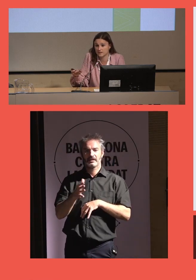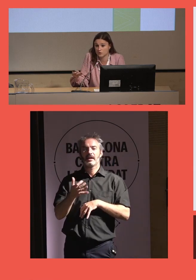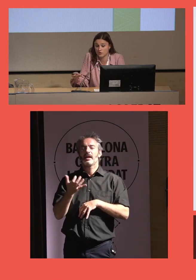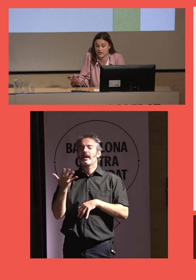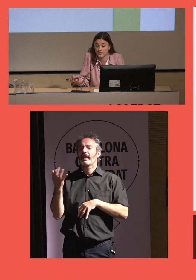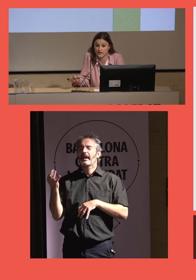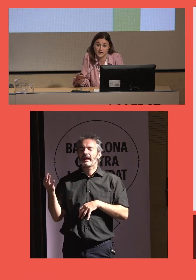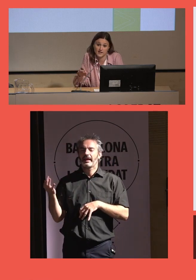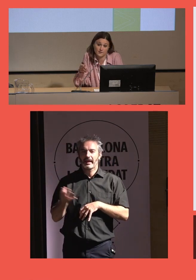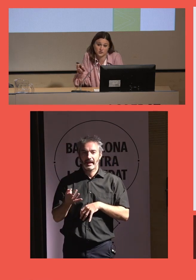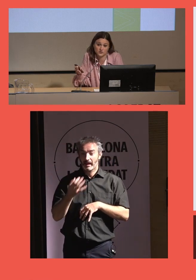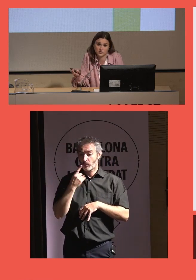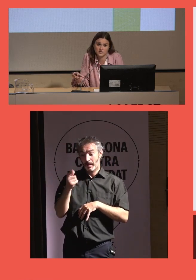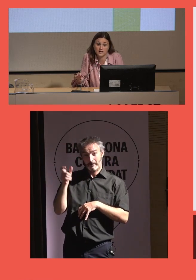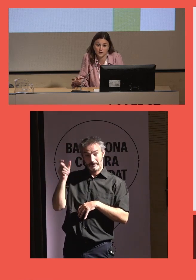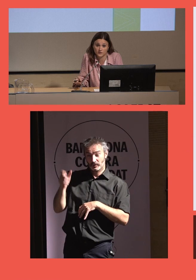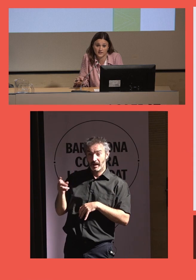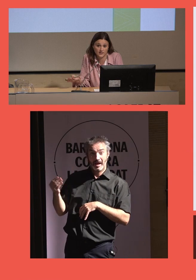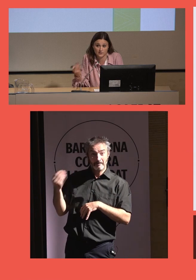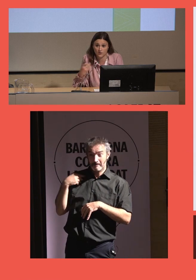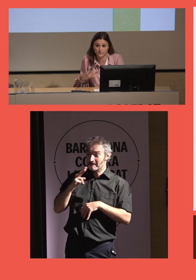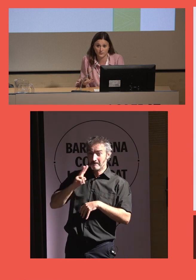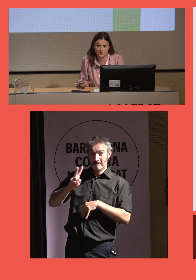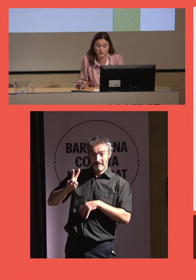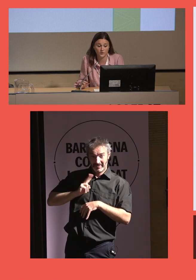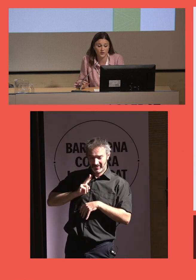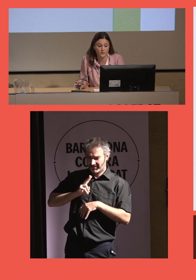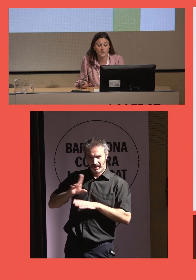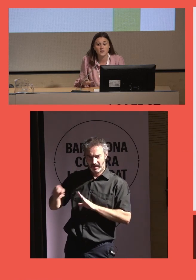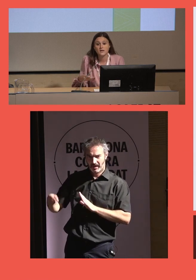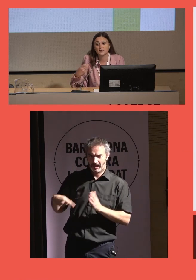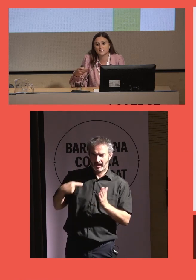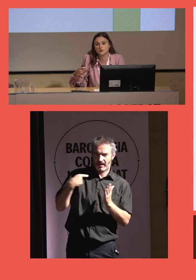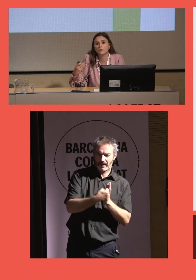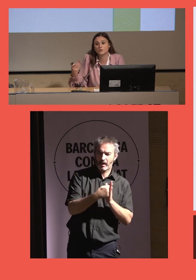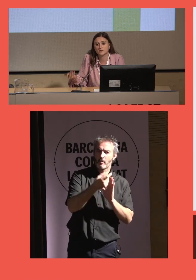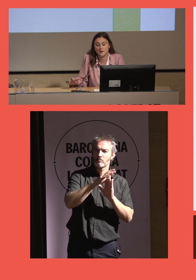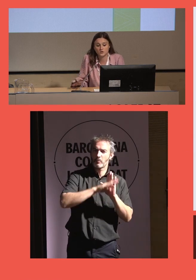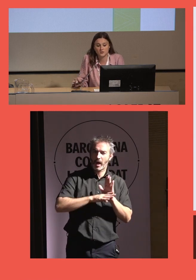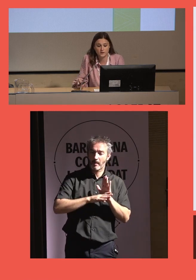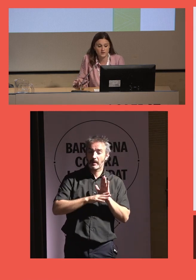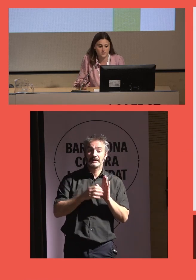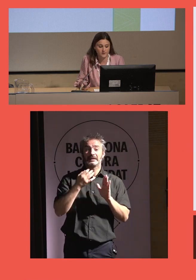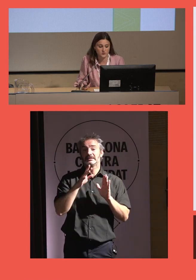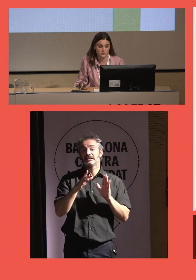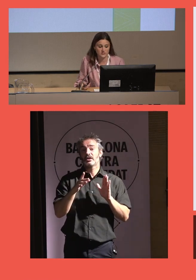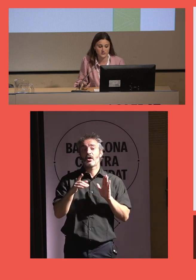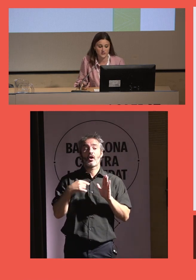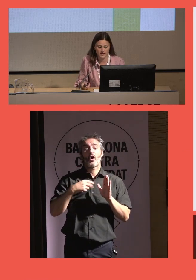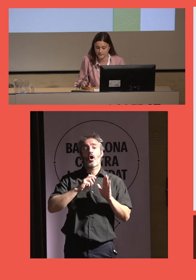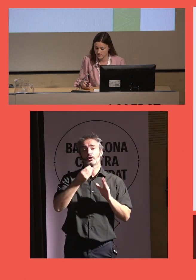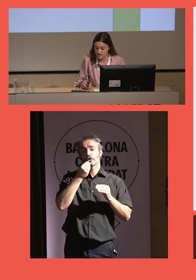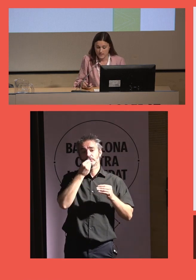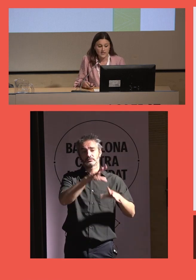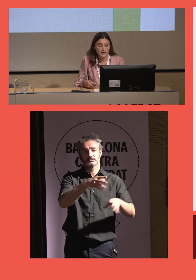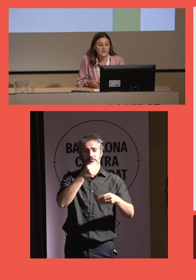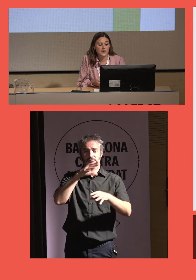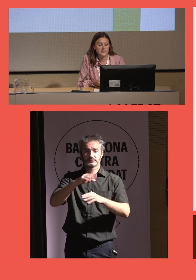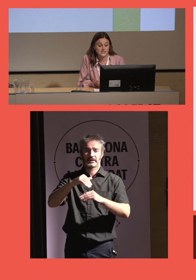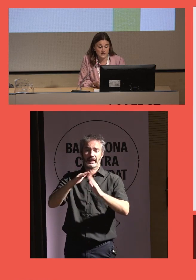soledad, simplemente con que la persona nos diga que lo tiene, lo admitimos en el programa. Y si no, pues trabajamos en red y derivamos a otras entidades.